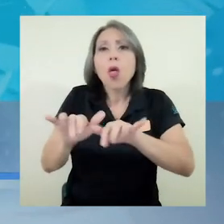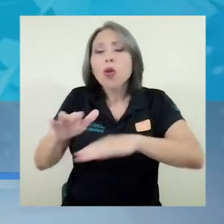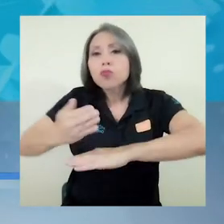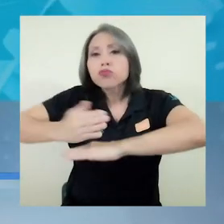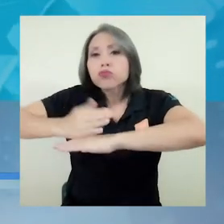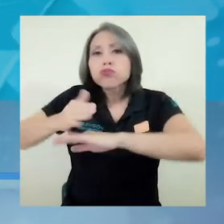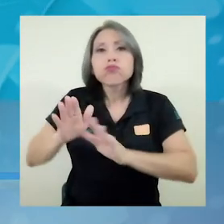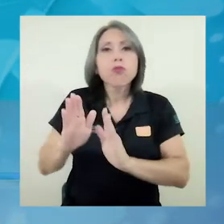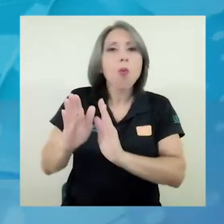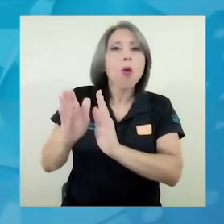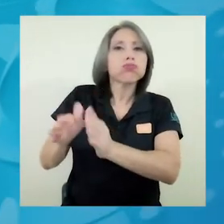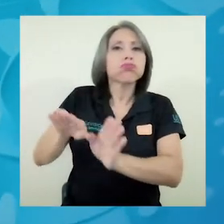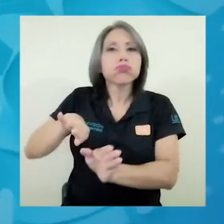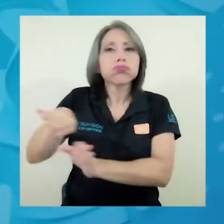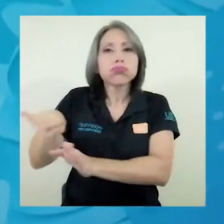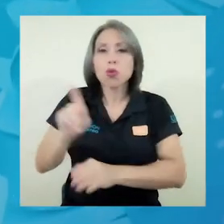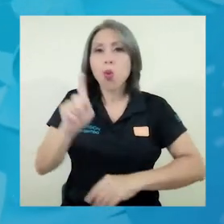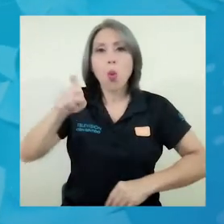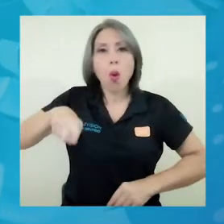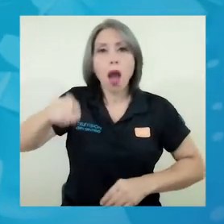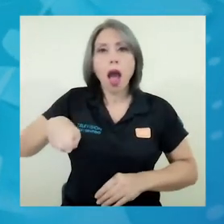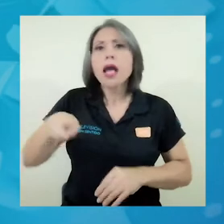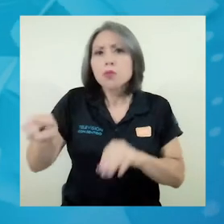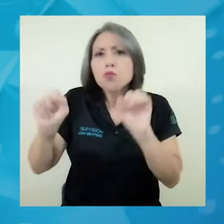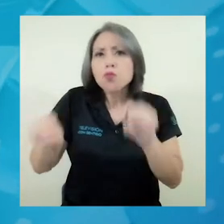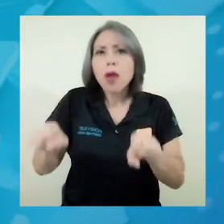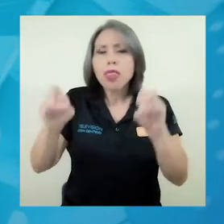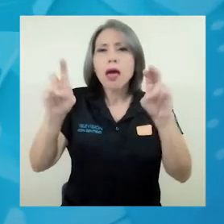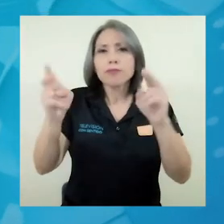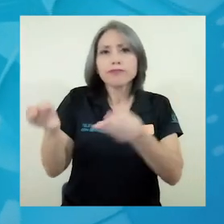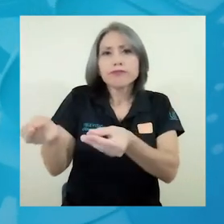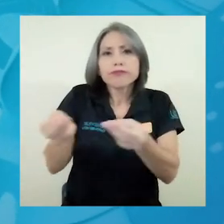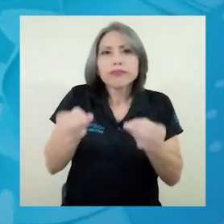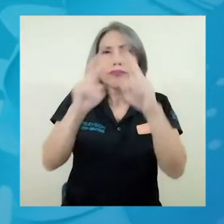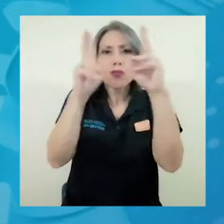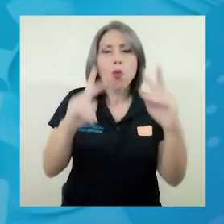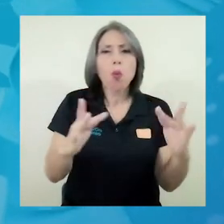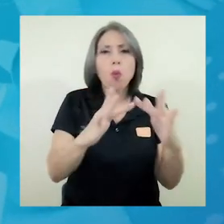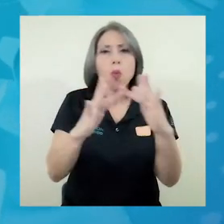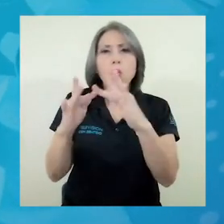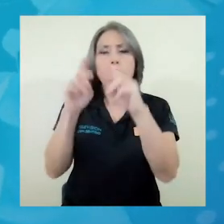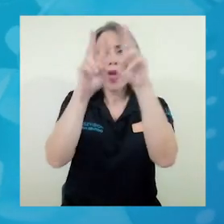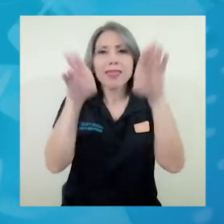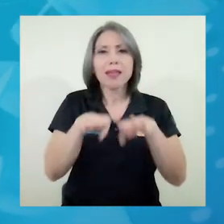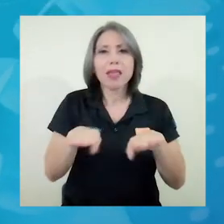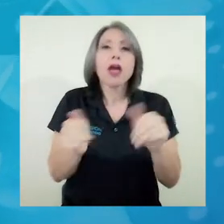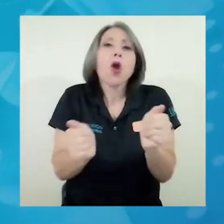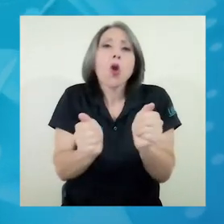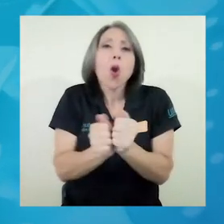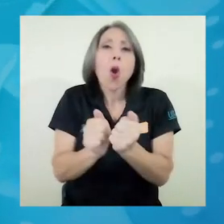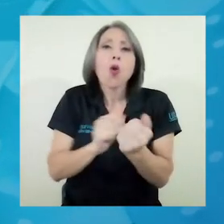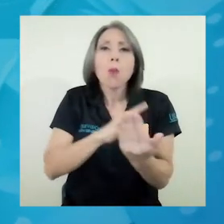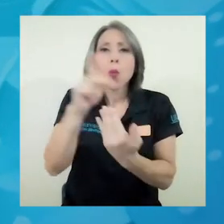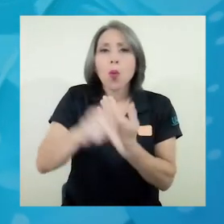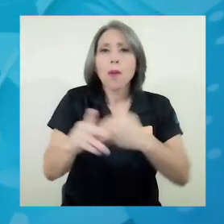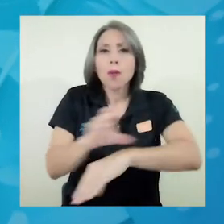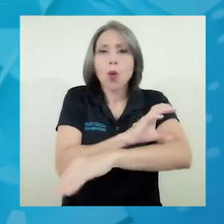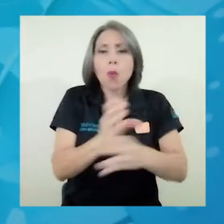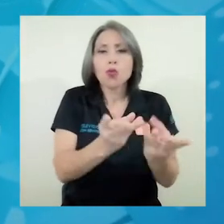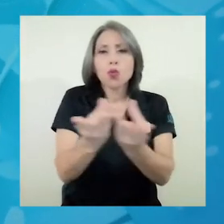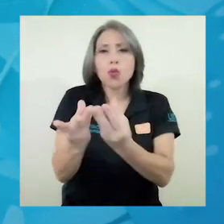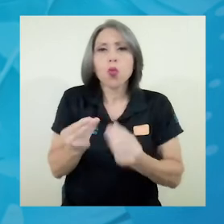estuvieran ocupando y que fuera funcional para acceso a Internet y con algunos software básicos para